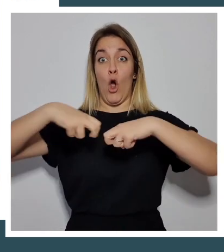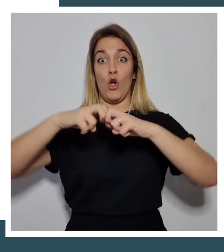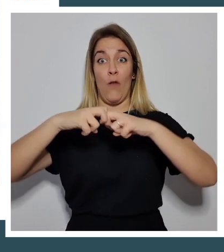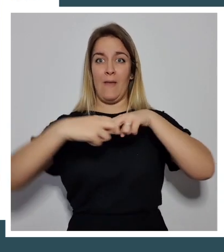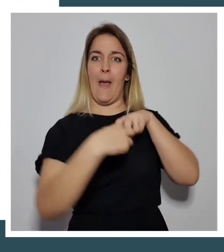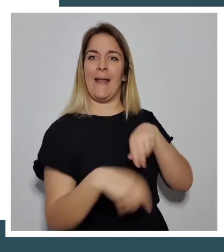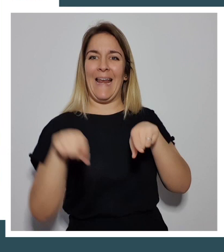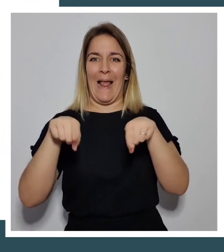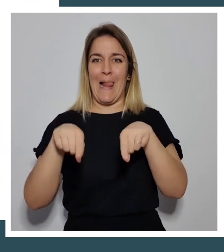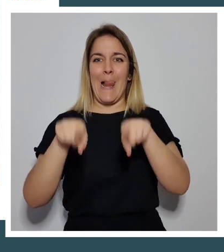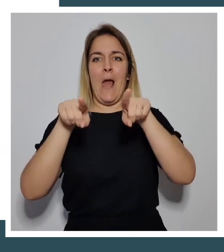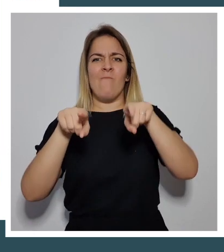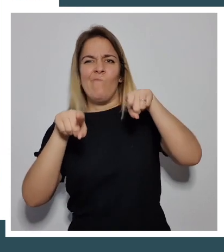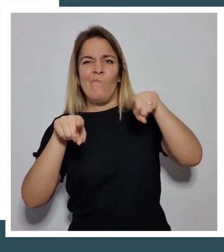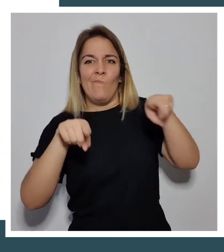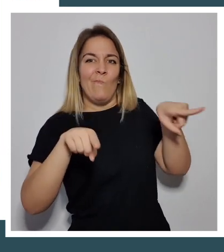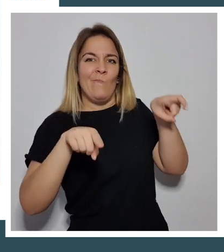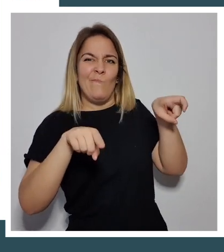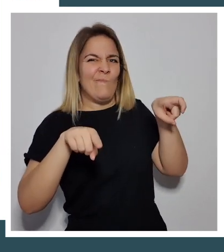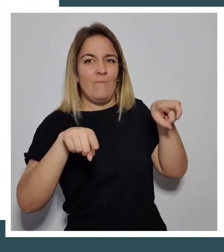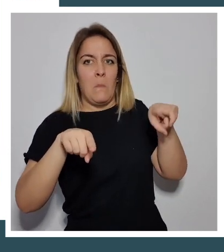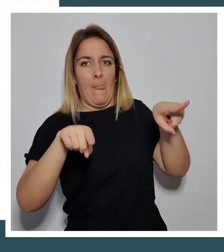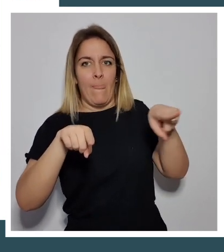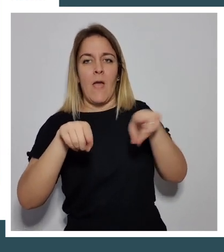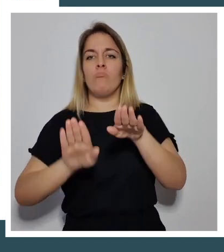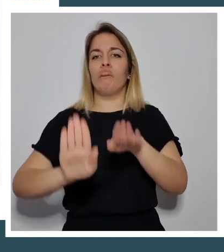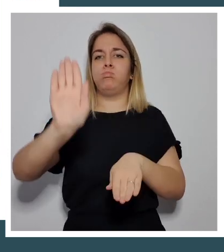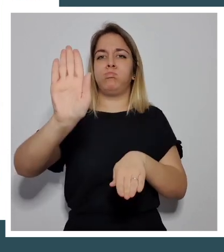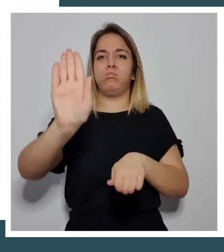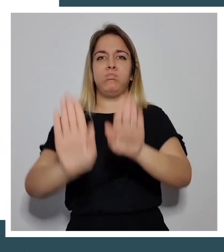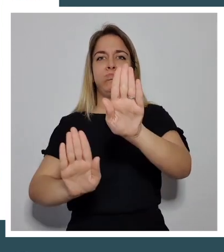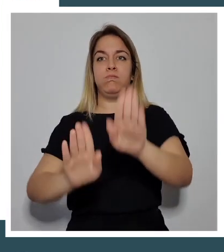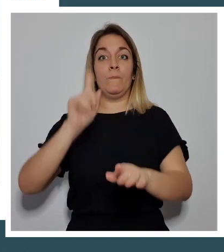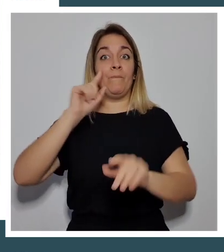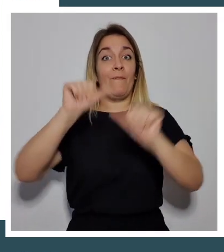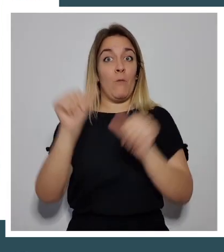y después la otra. De manera alterna, realizaremos 10 veces con cada rodilla.